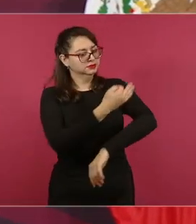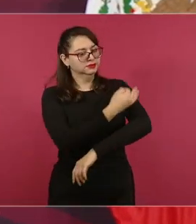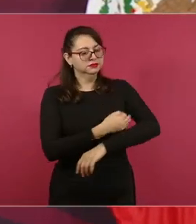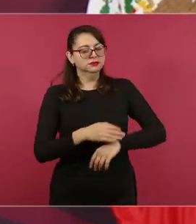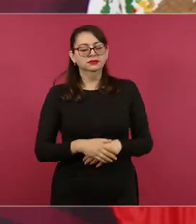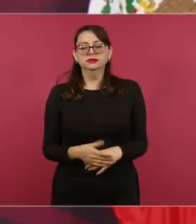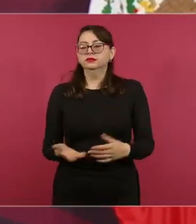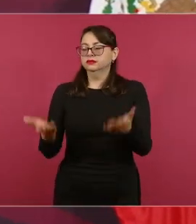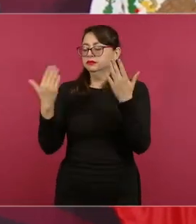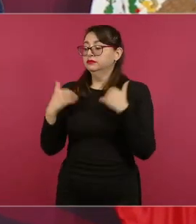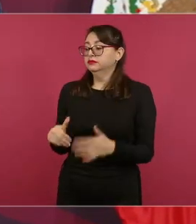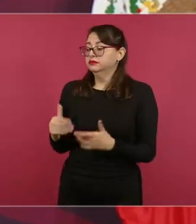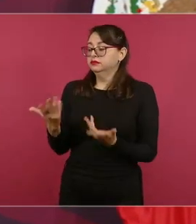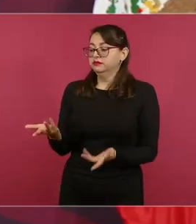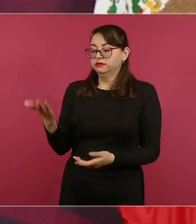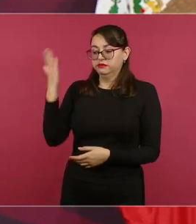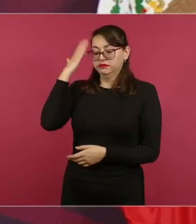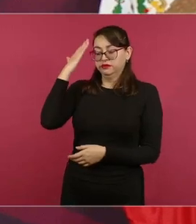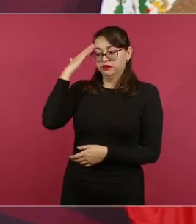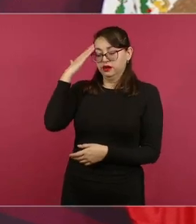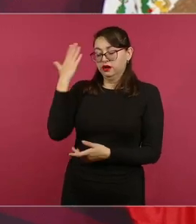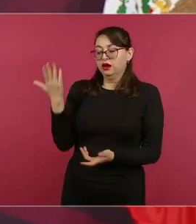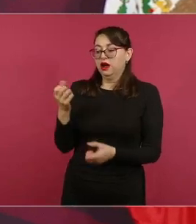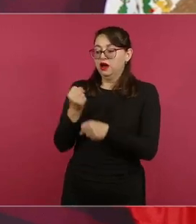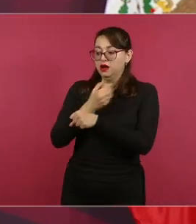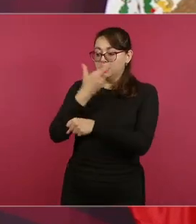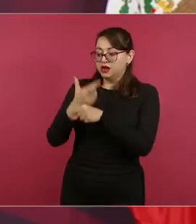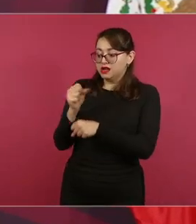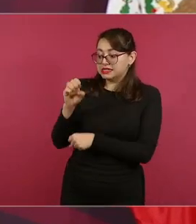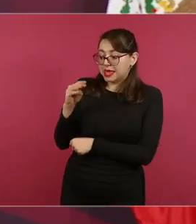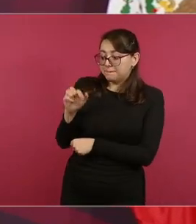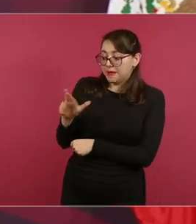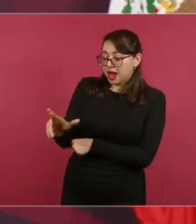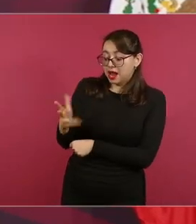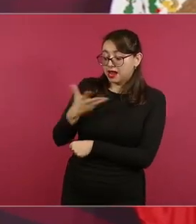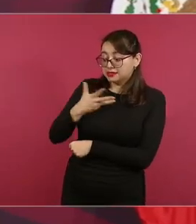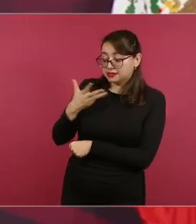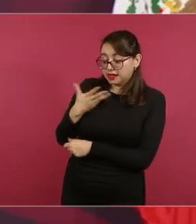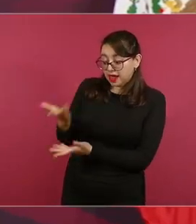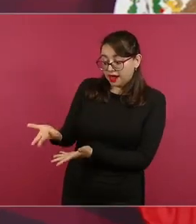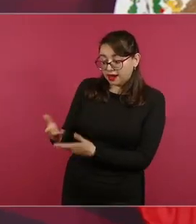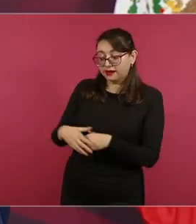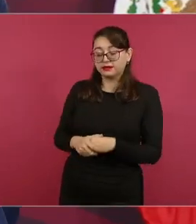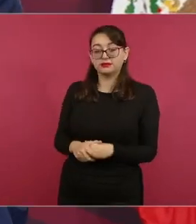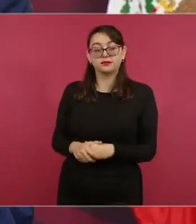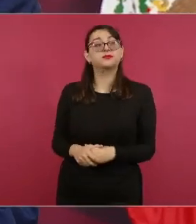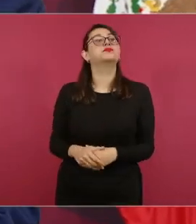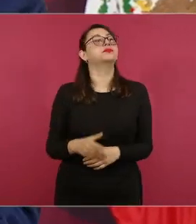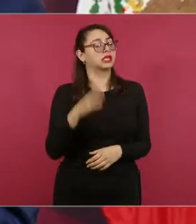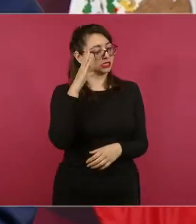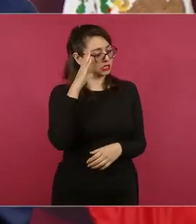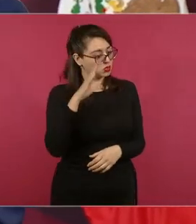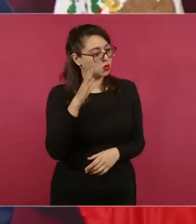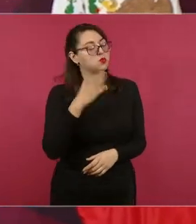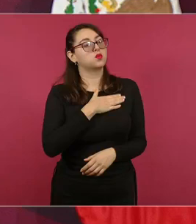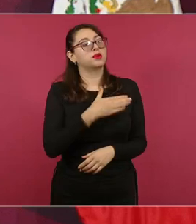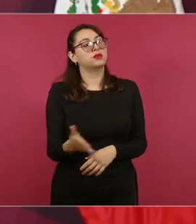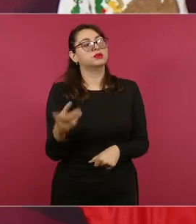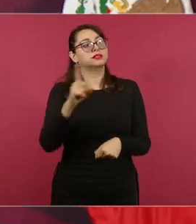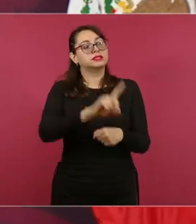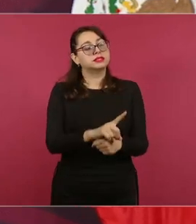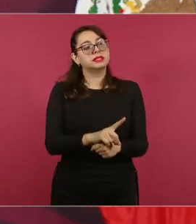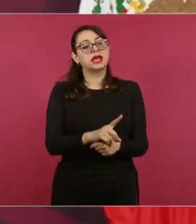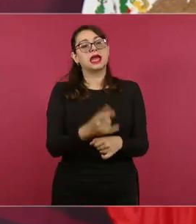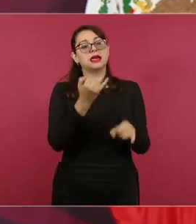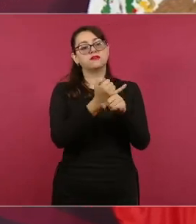almirante José Rafael Ojeda, secretario de Marina. Señor, muy buenos días. Para informarle con